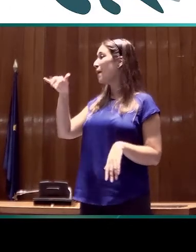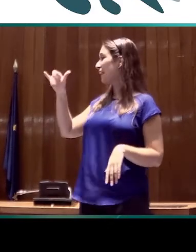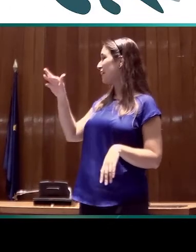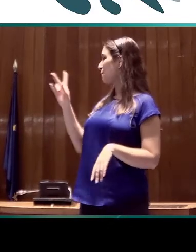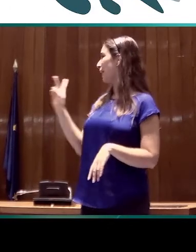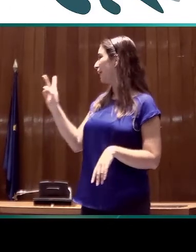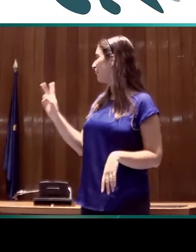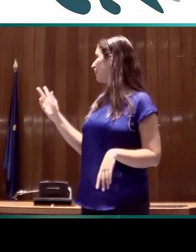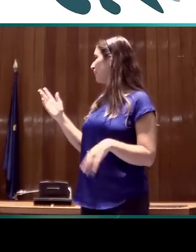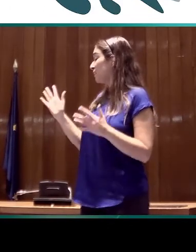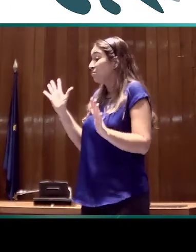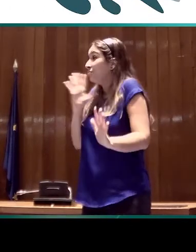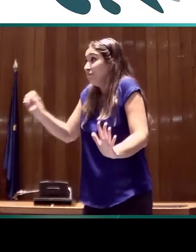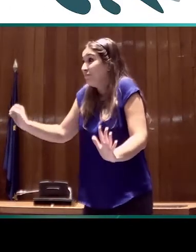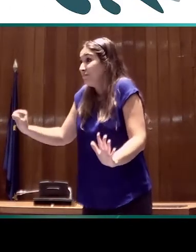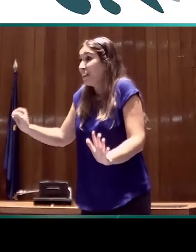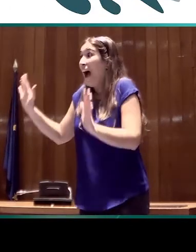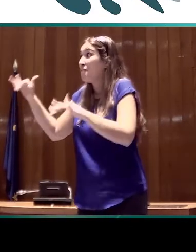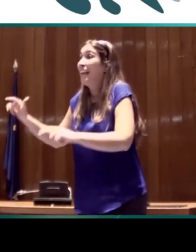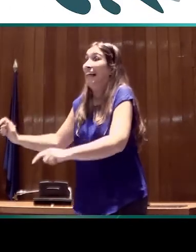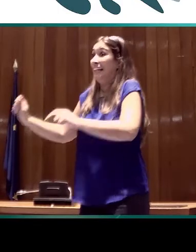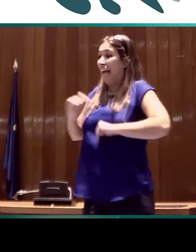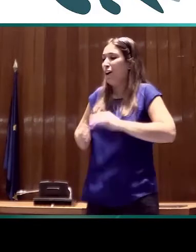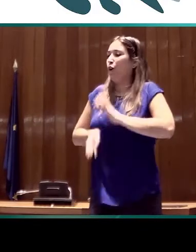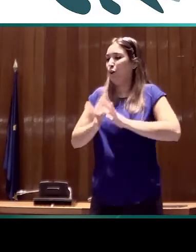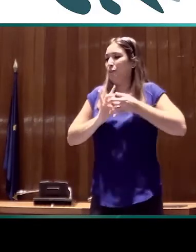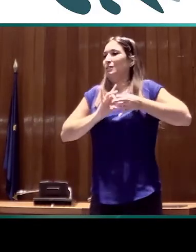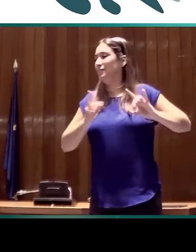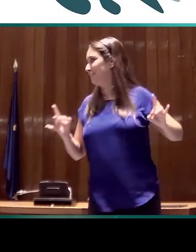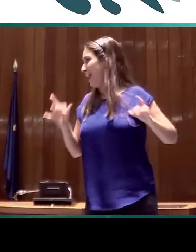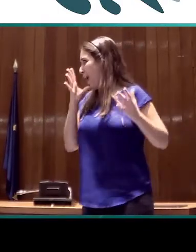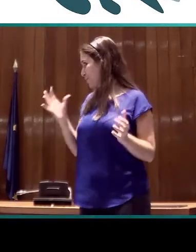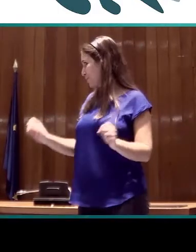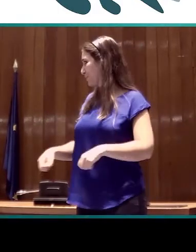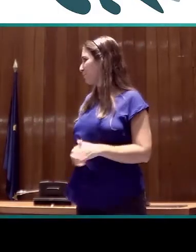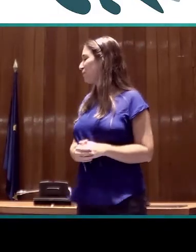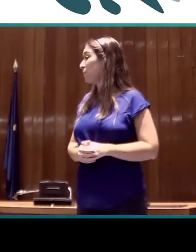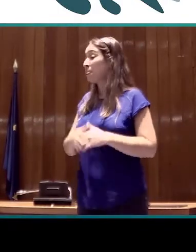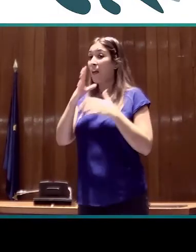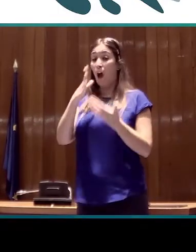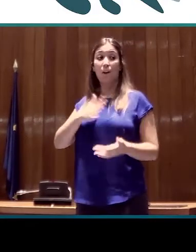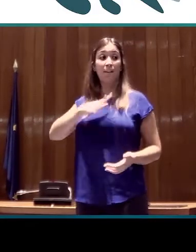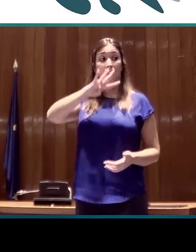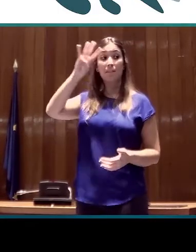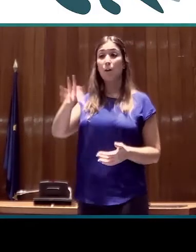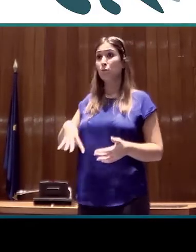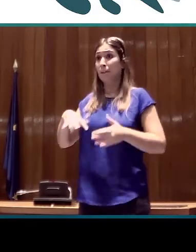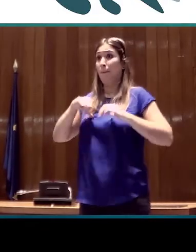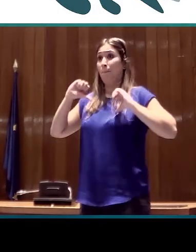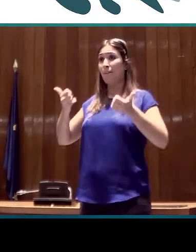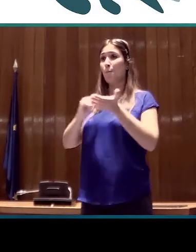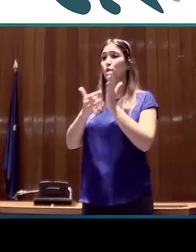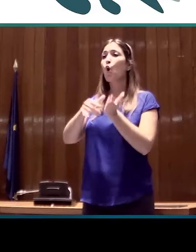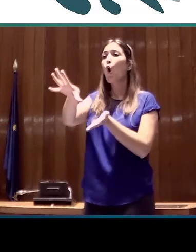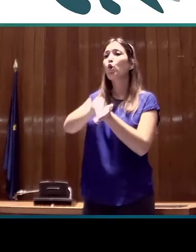magníficas para lo que os voy a presentar ahora aquí. Actualmente en Cataluña estamos empezando el proyecto de